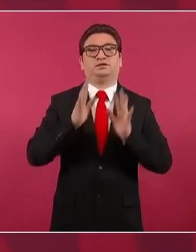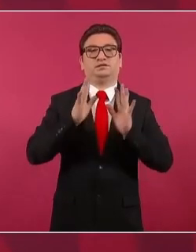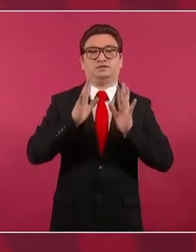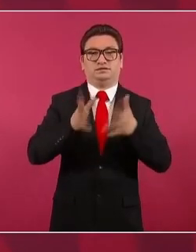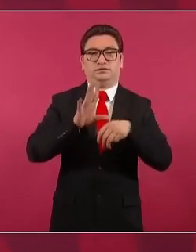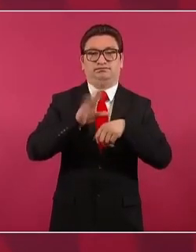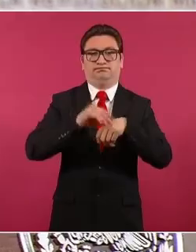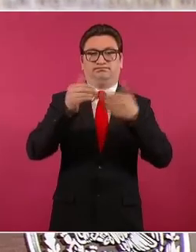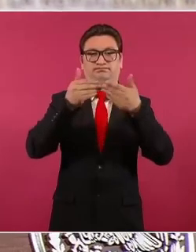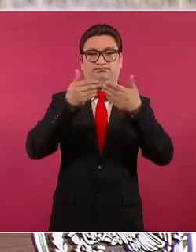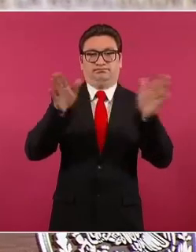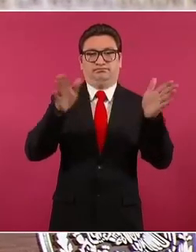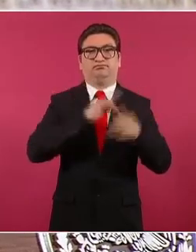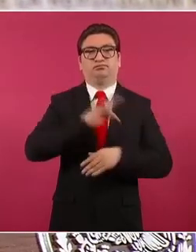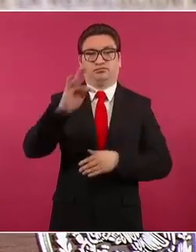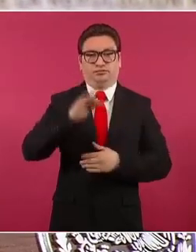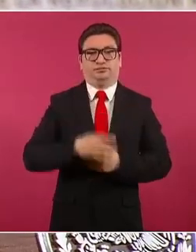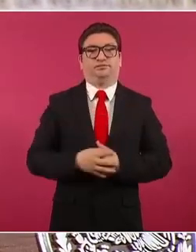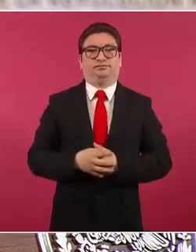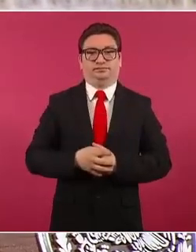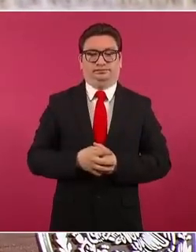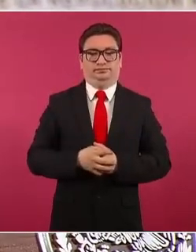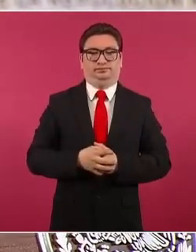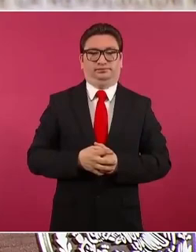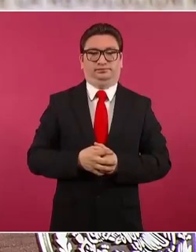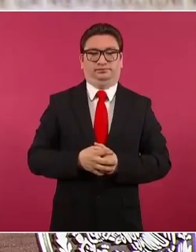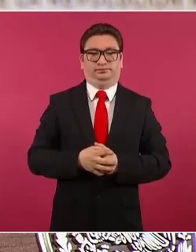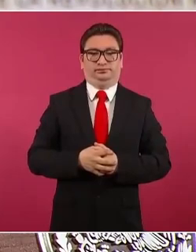esta salida, esta posibilidad.